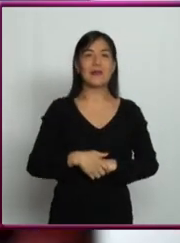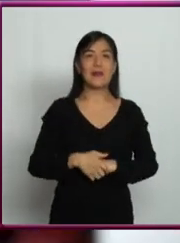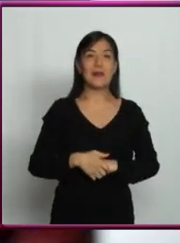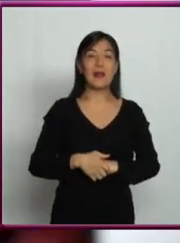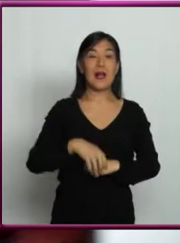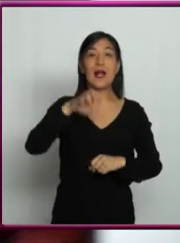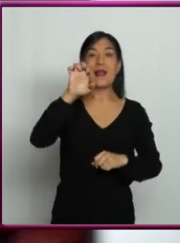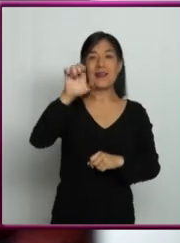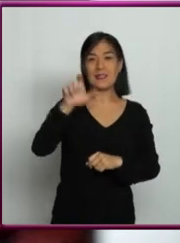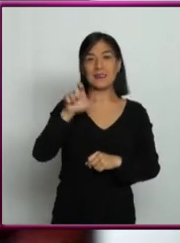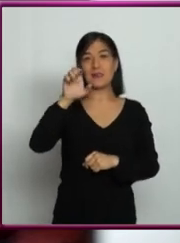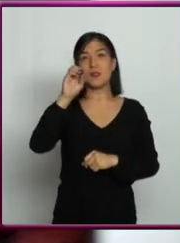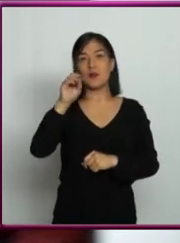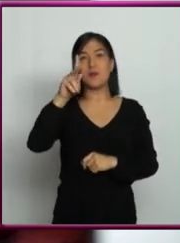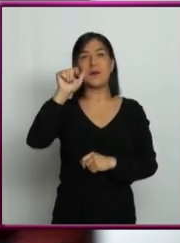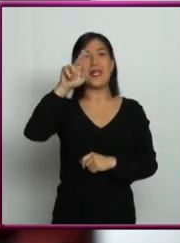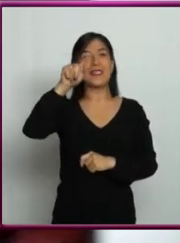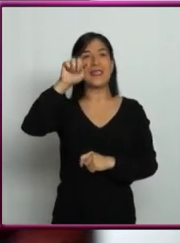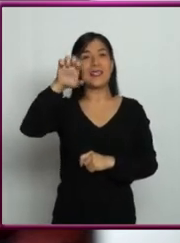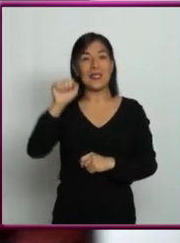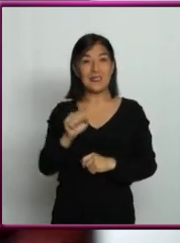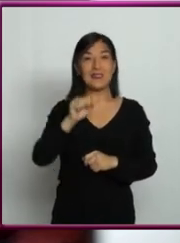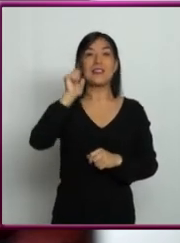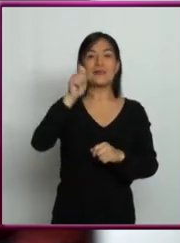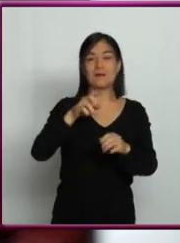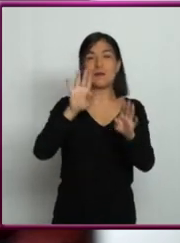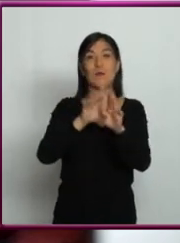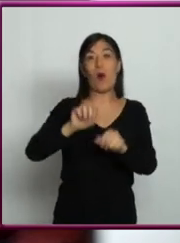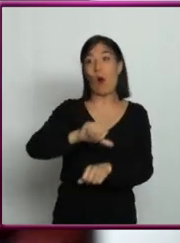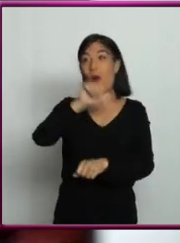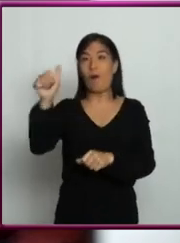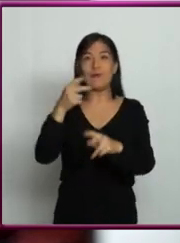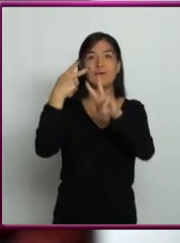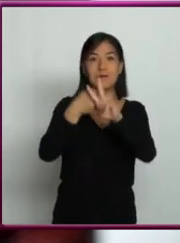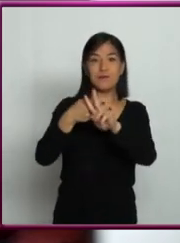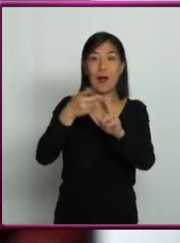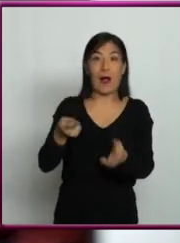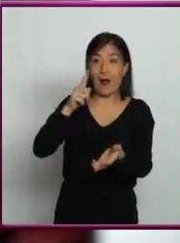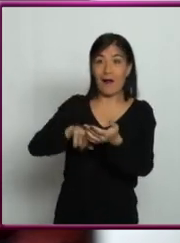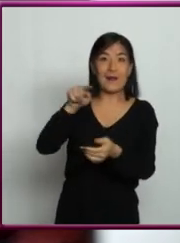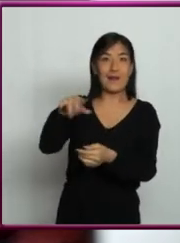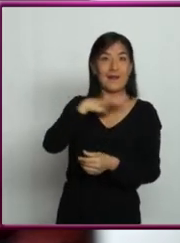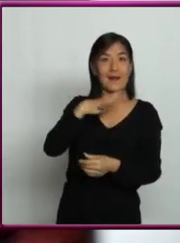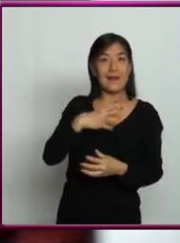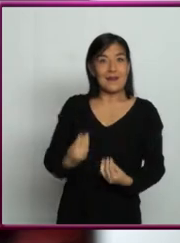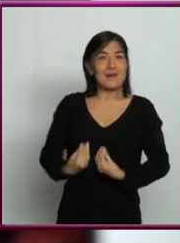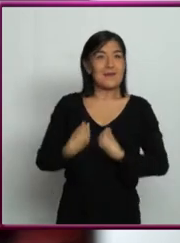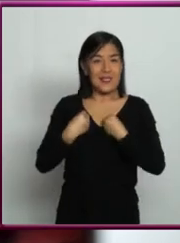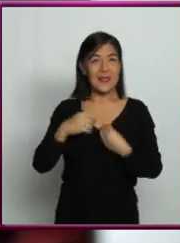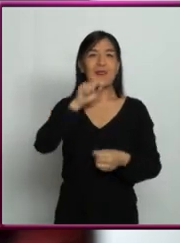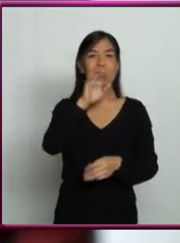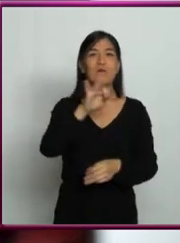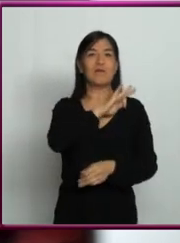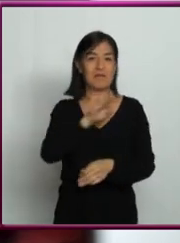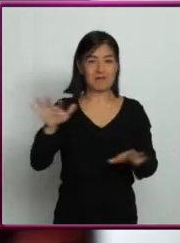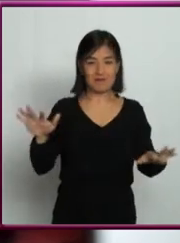exoplanetas, es decir, en planetas alrededor de otras estrellas. Y la idea es que la vida puede cambiar